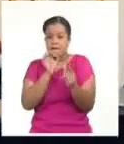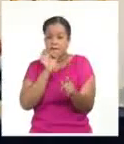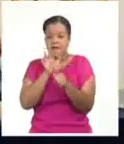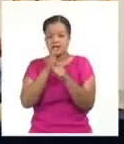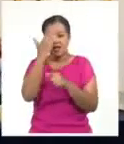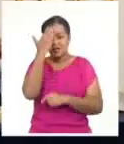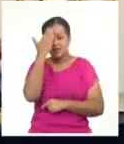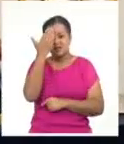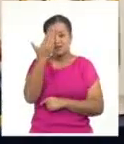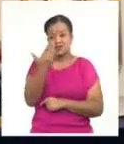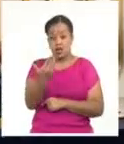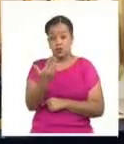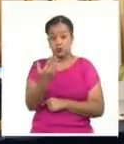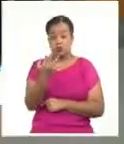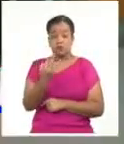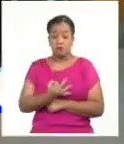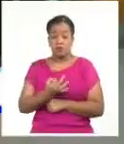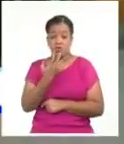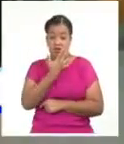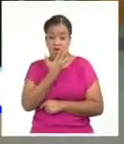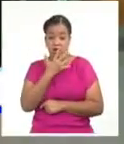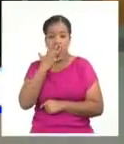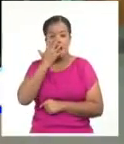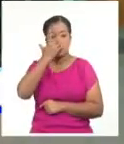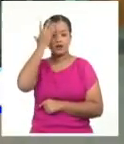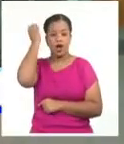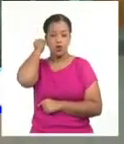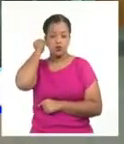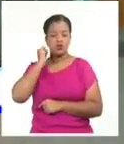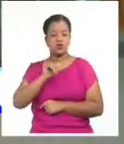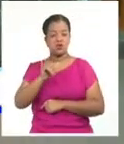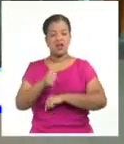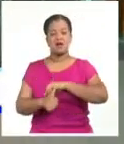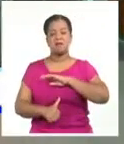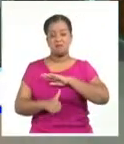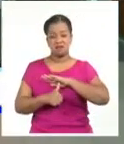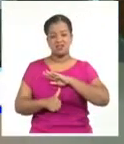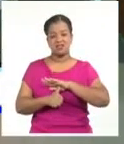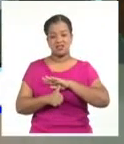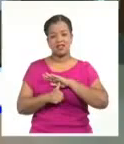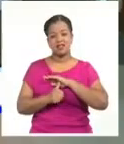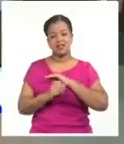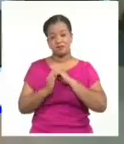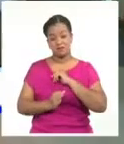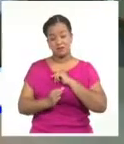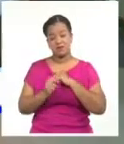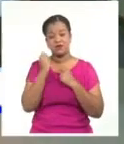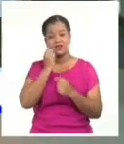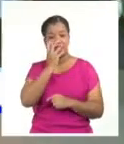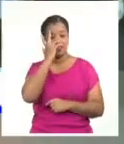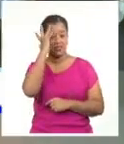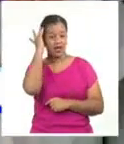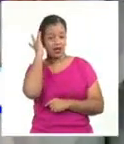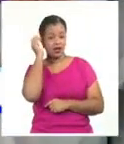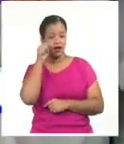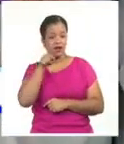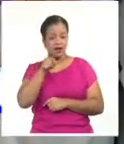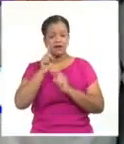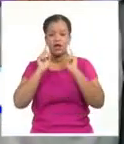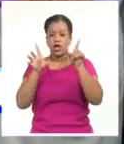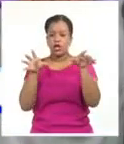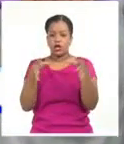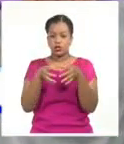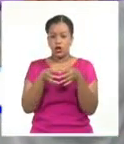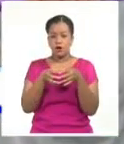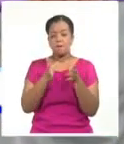Revolución Cubana, el general de Ejército, Raúl Castro, y del presidente de la República, Miguel Díaz-Canel, transmitidos al evento por el viceprimer